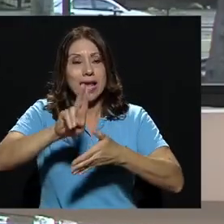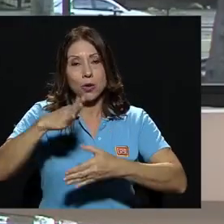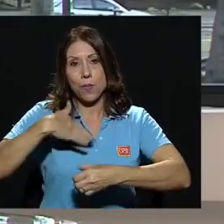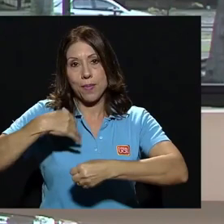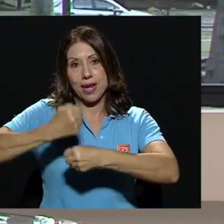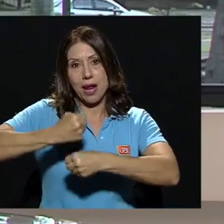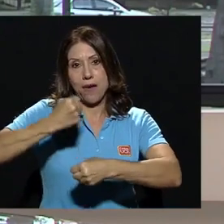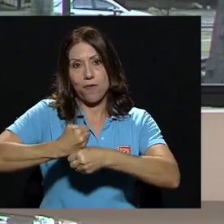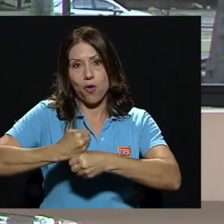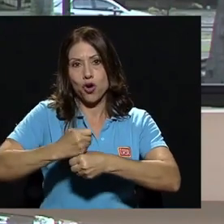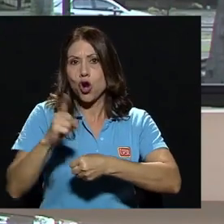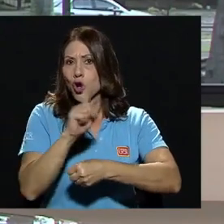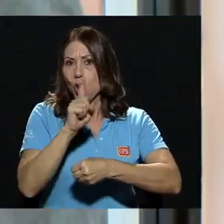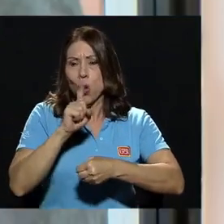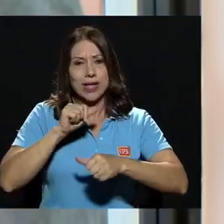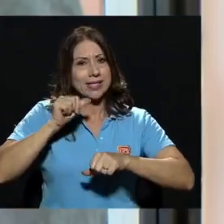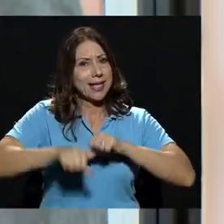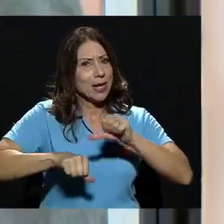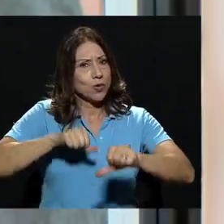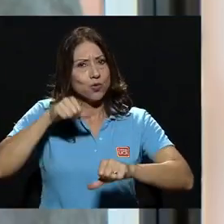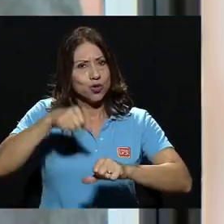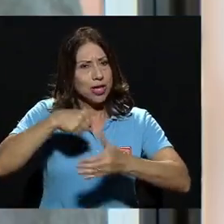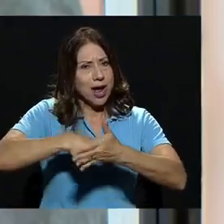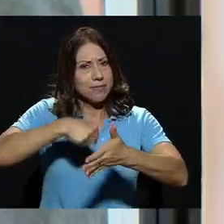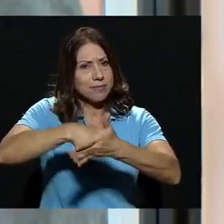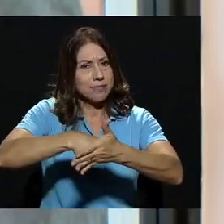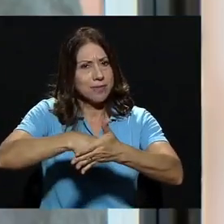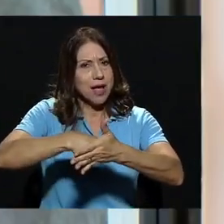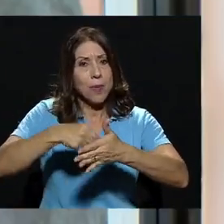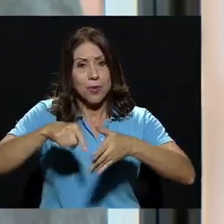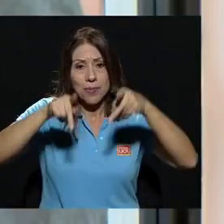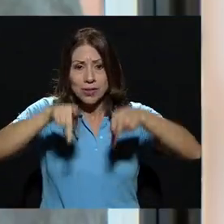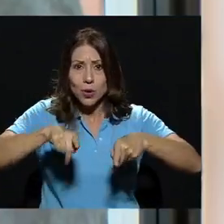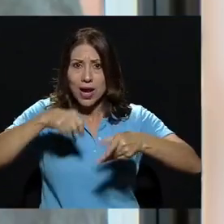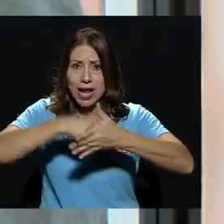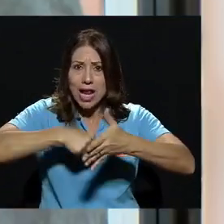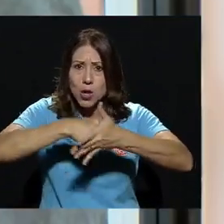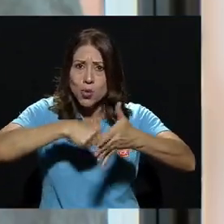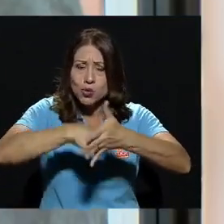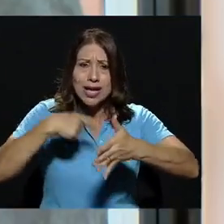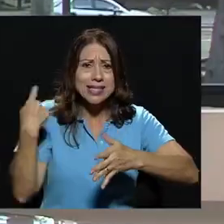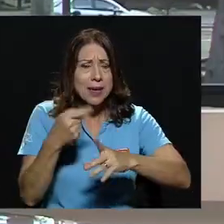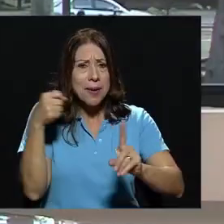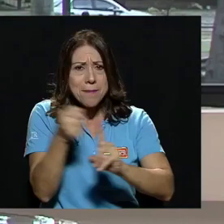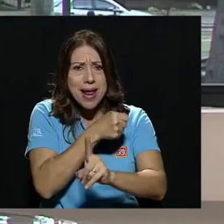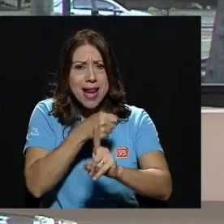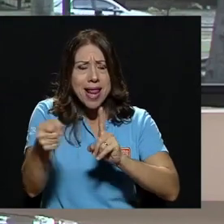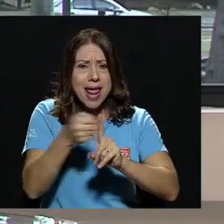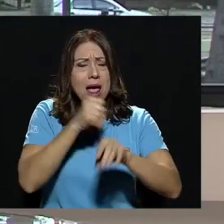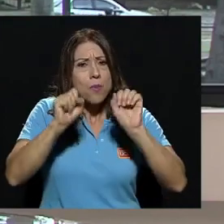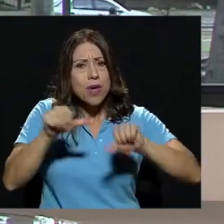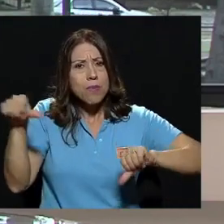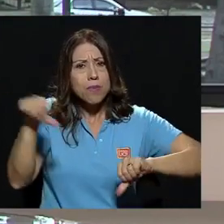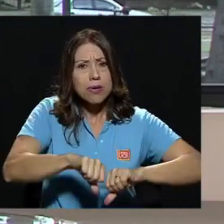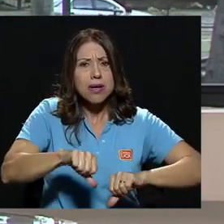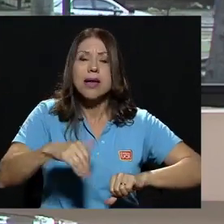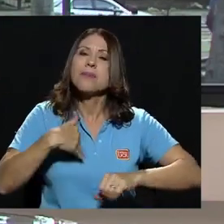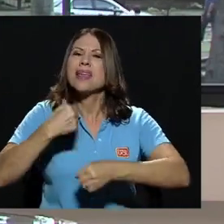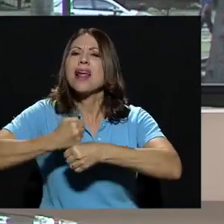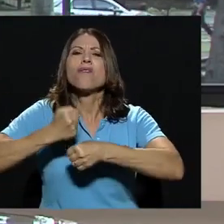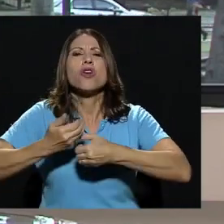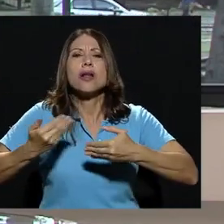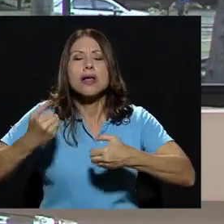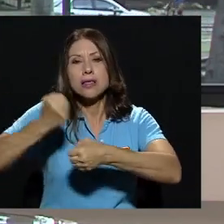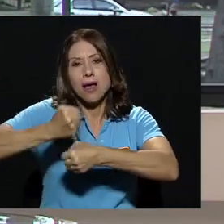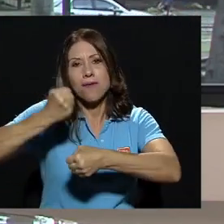no es de lucha, porque quien lucha siempre pelea y puede salir perdiendo. Mi labor es de trabajo, porque